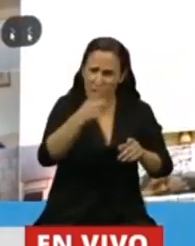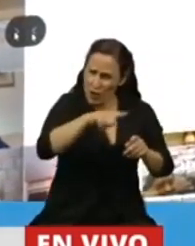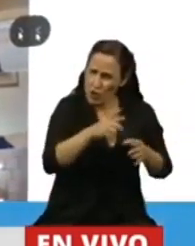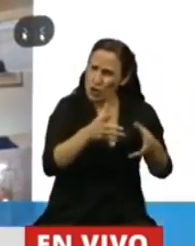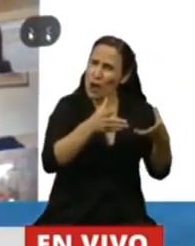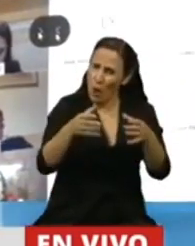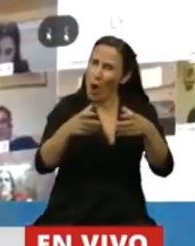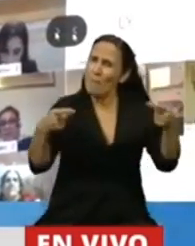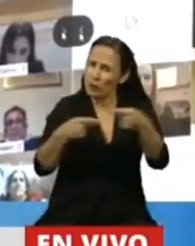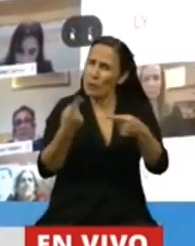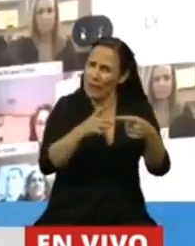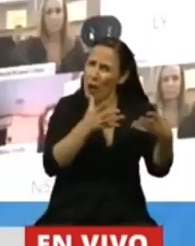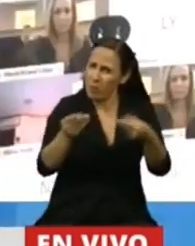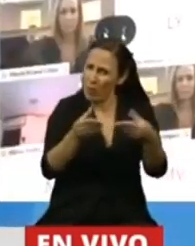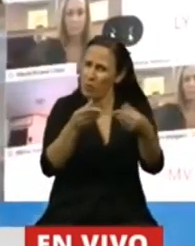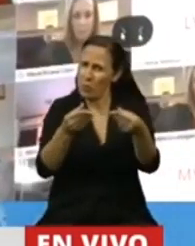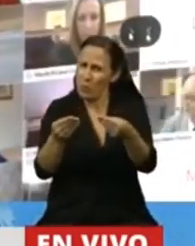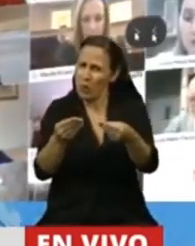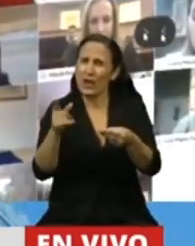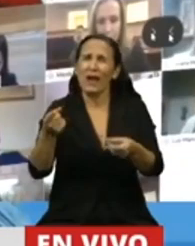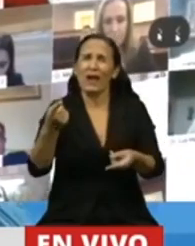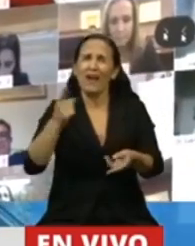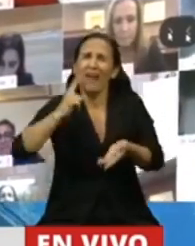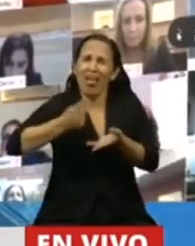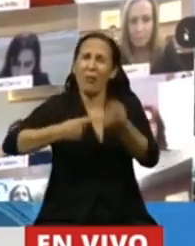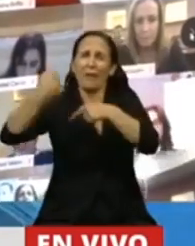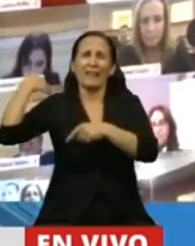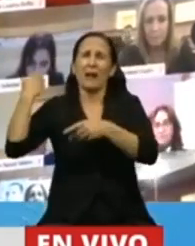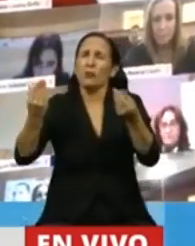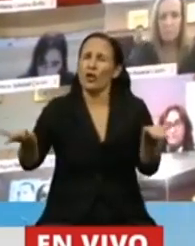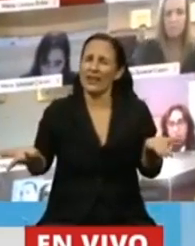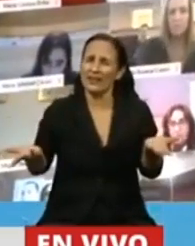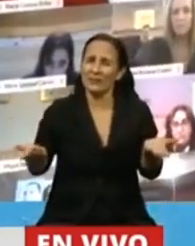venimos trabajando juntos. Y lo último que les quiero decir, lo digo de buena fe,